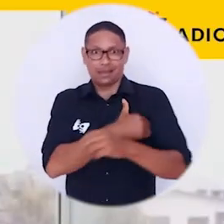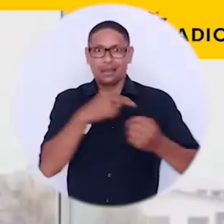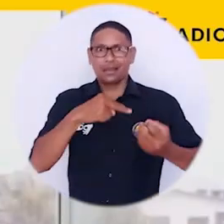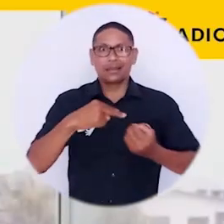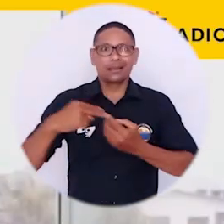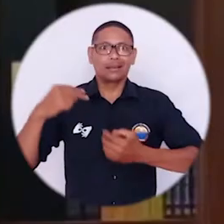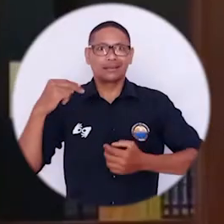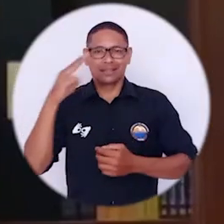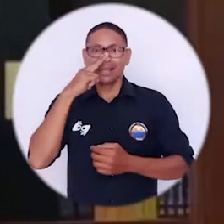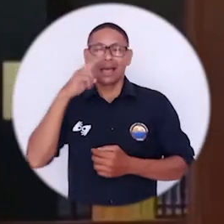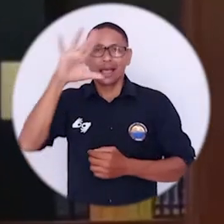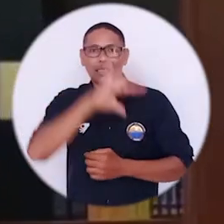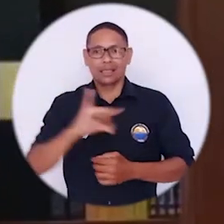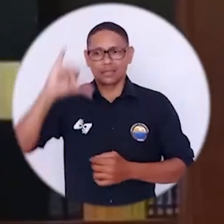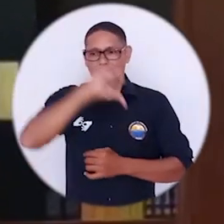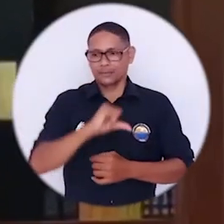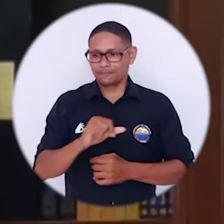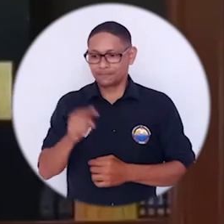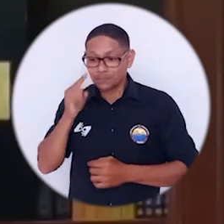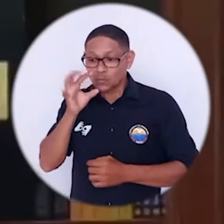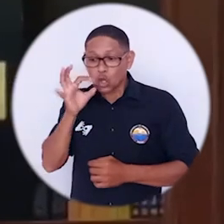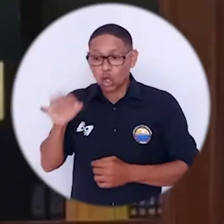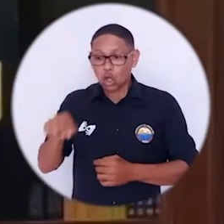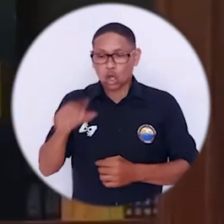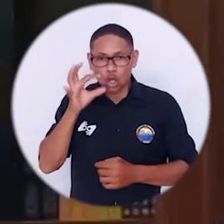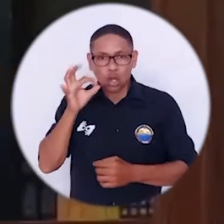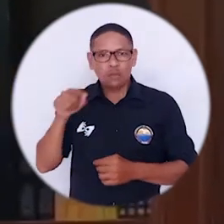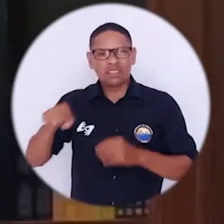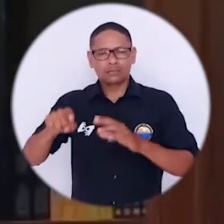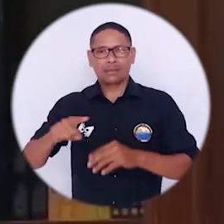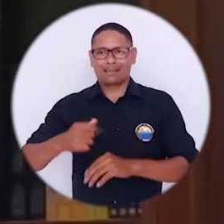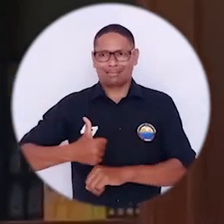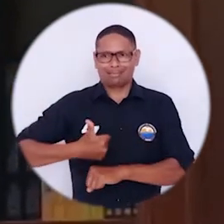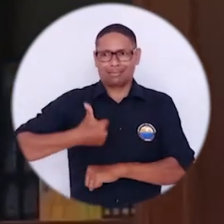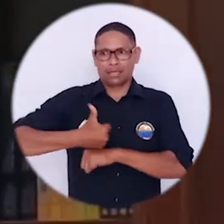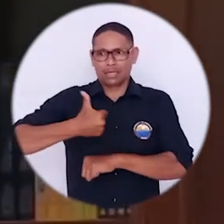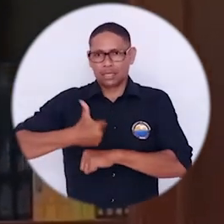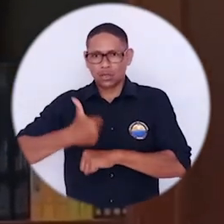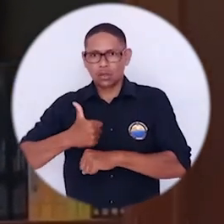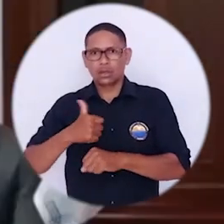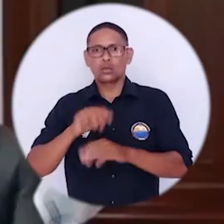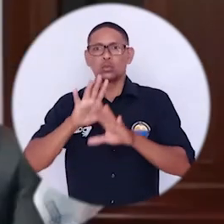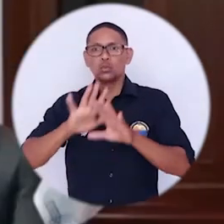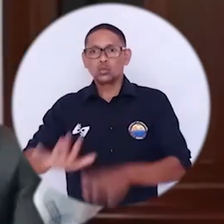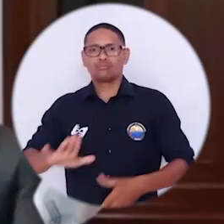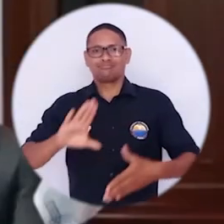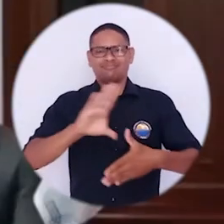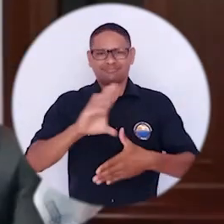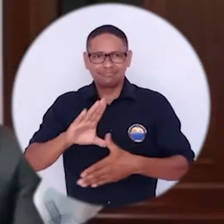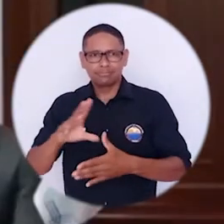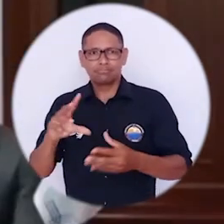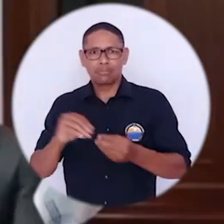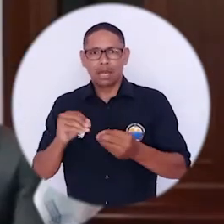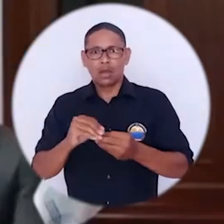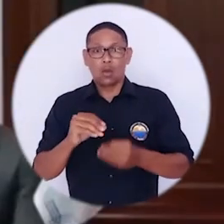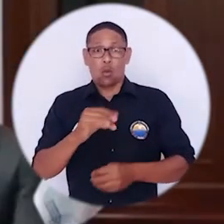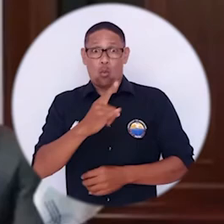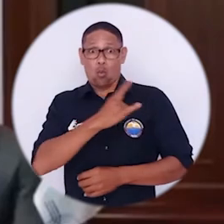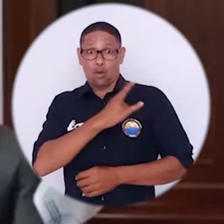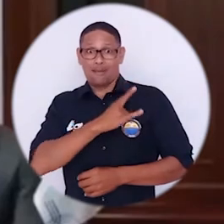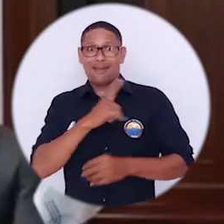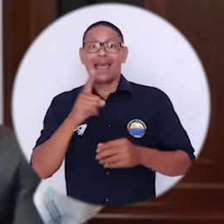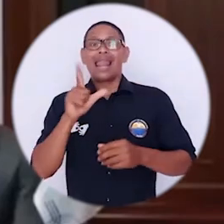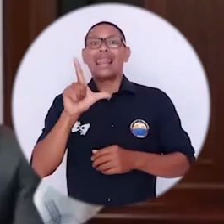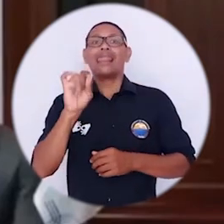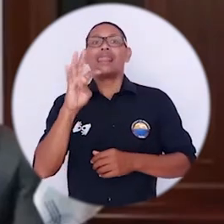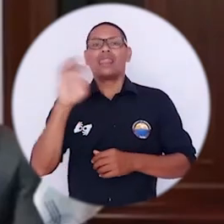Nacional, el director de la Organización de Estados Iberoamericanos para la Educación, la Ciencia y la Cultura, y rectores de la Universidad Libre de Barranquilla